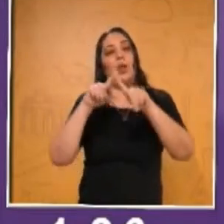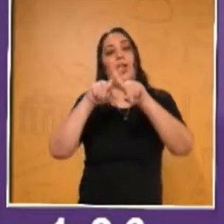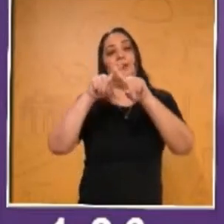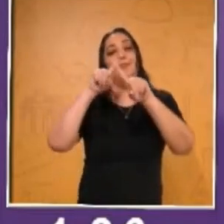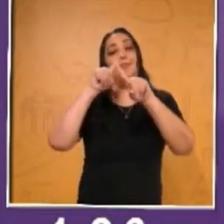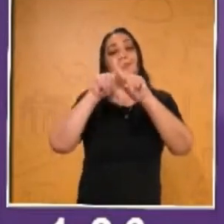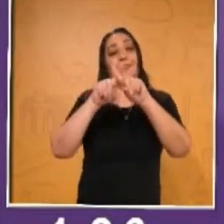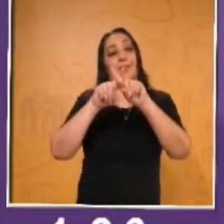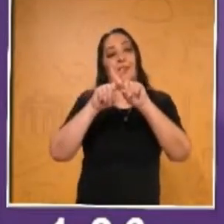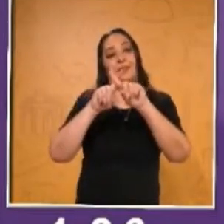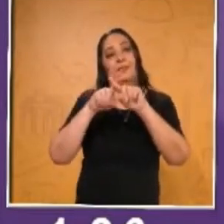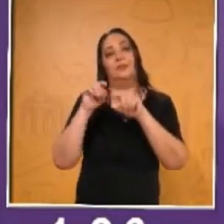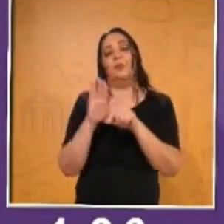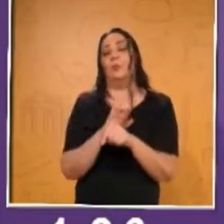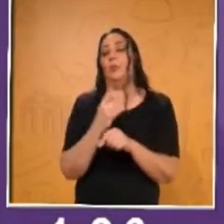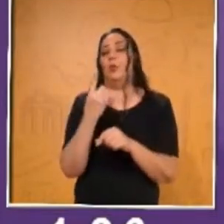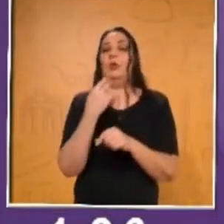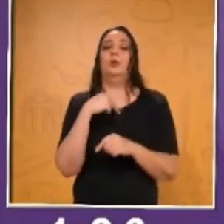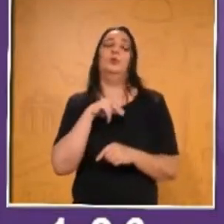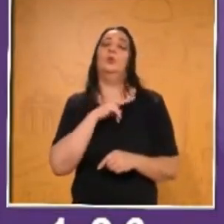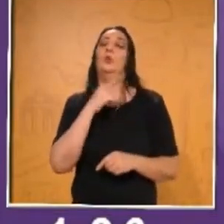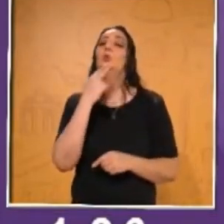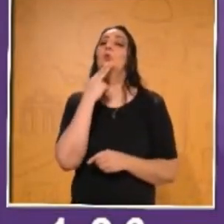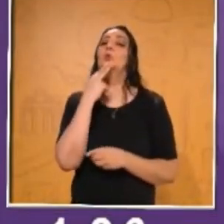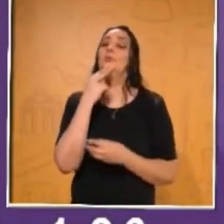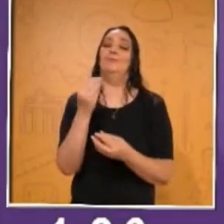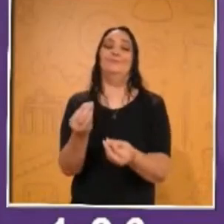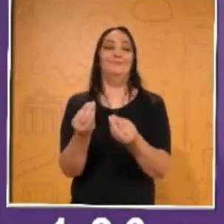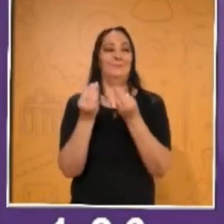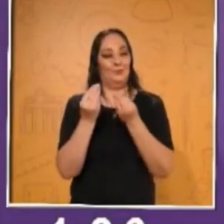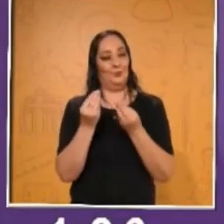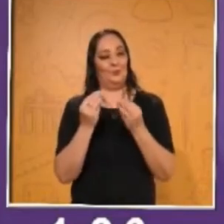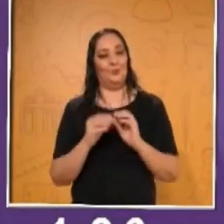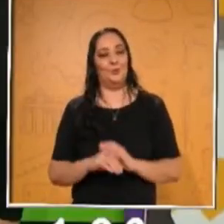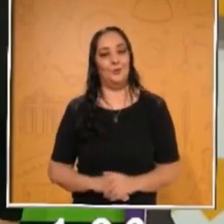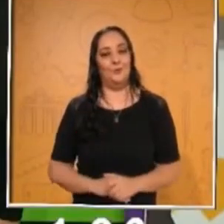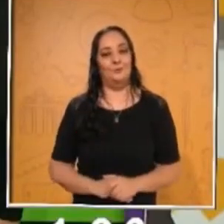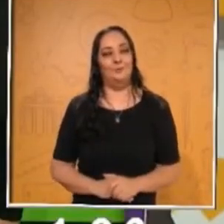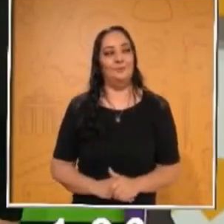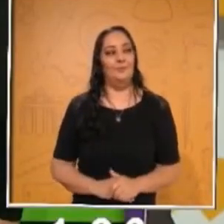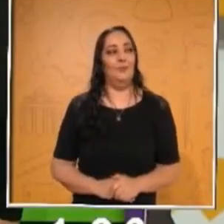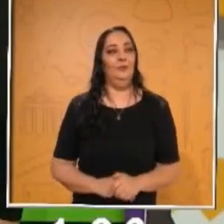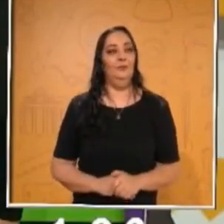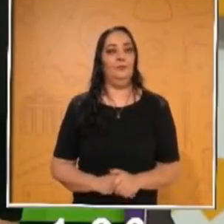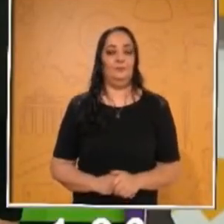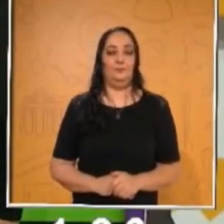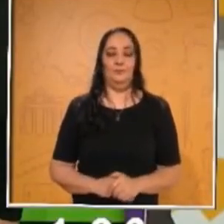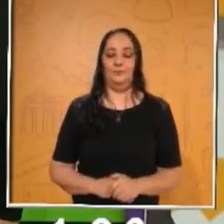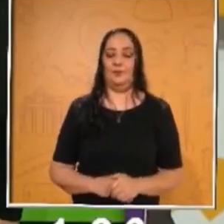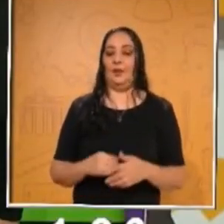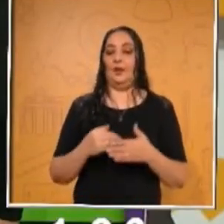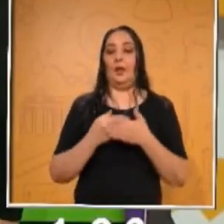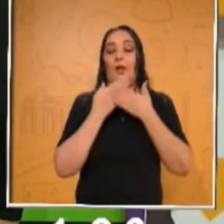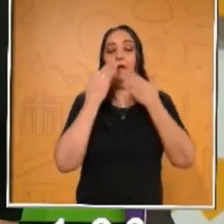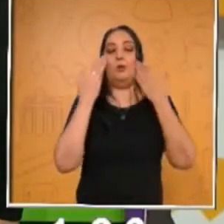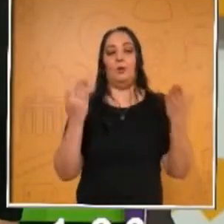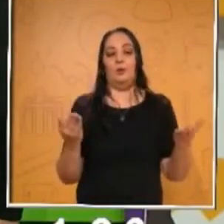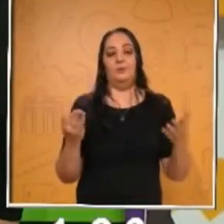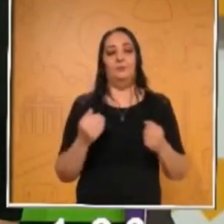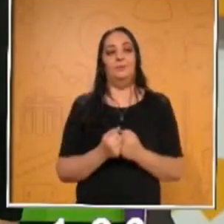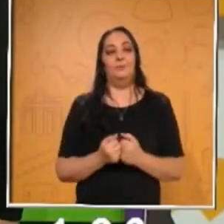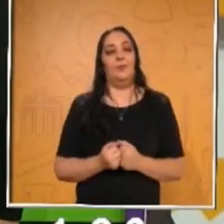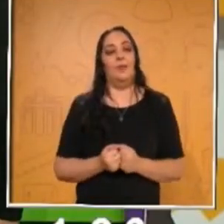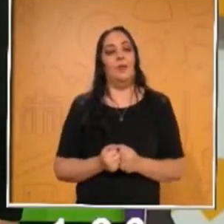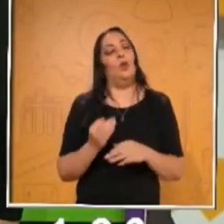aquí las utilizamos también, como ya pudieron ver. Muy bien. Vámonos a ir, vamos a ir,